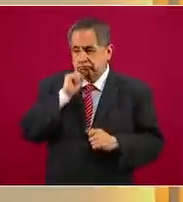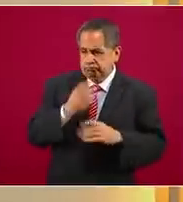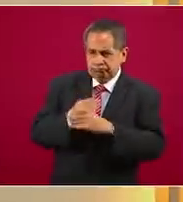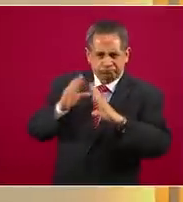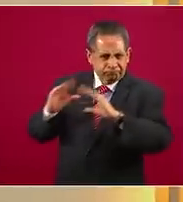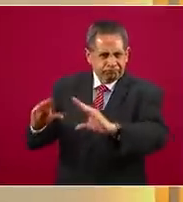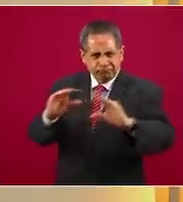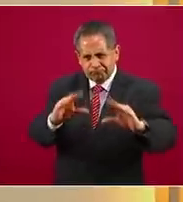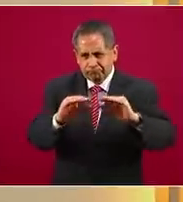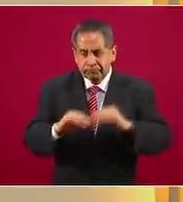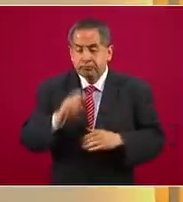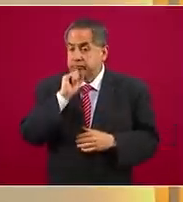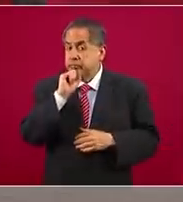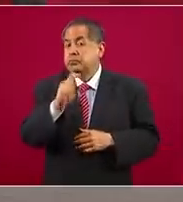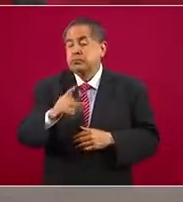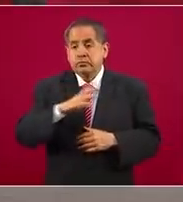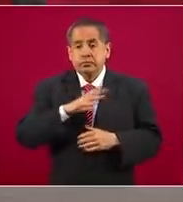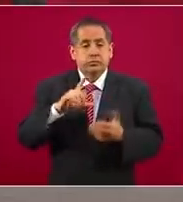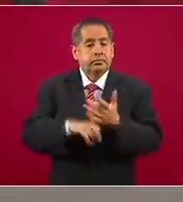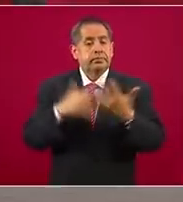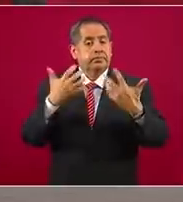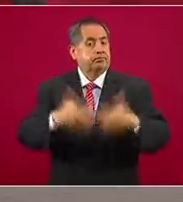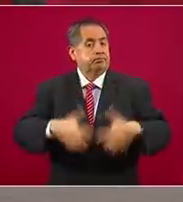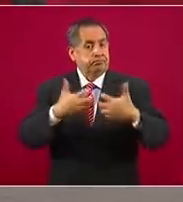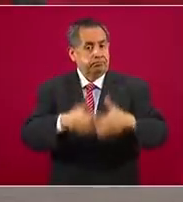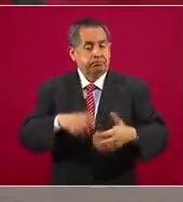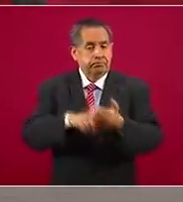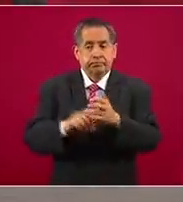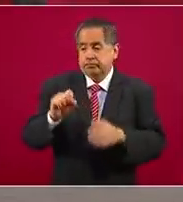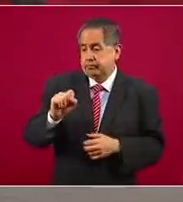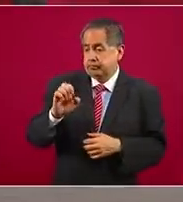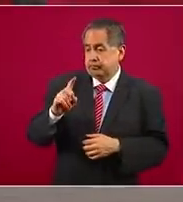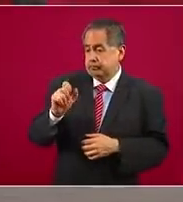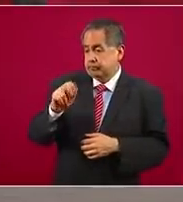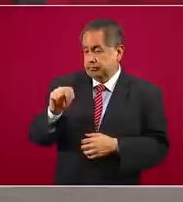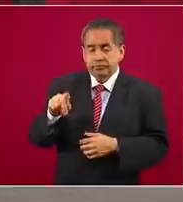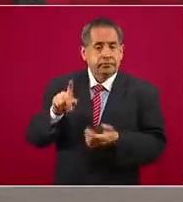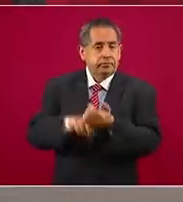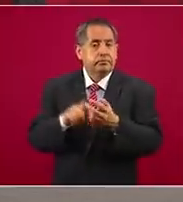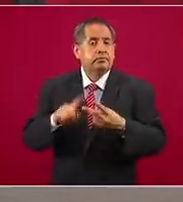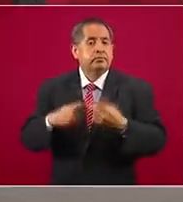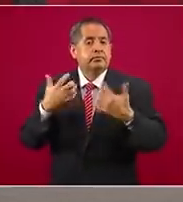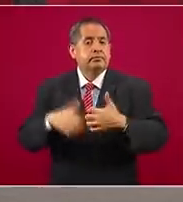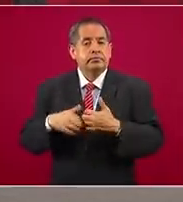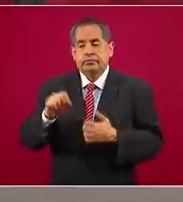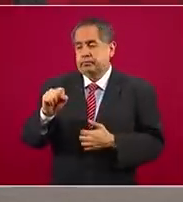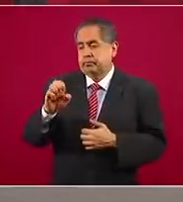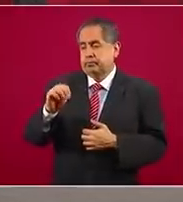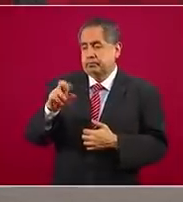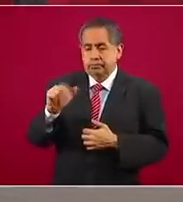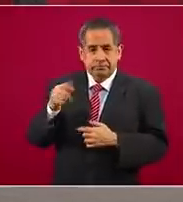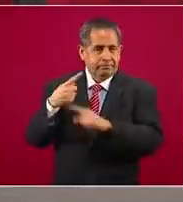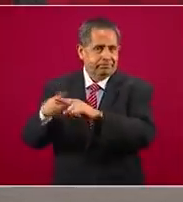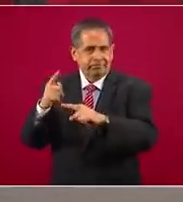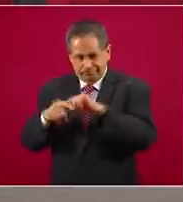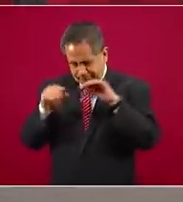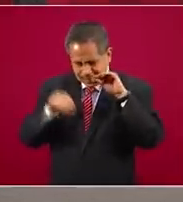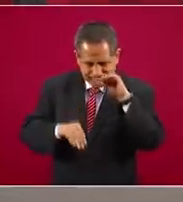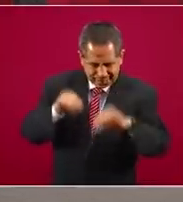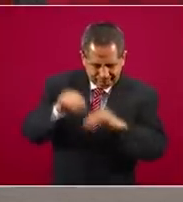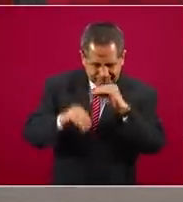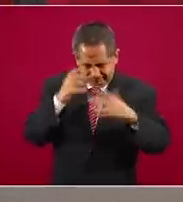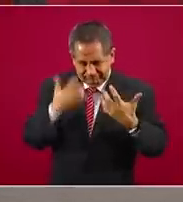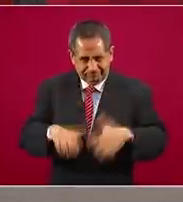fabricación tanto en la fábrica de Sedena y como en la fábrica de Semar de diferentes insumos